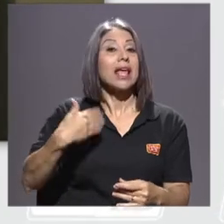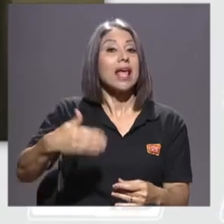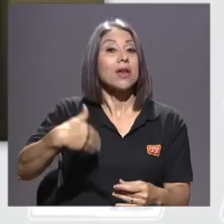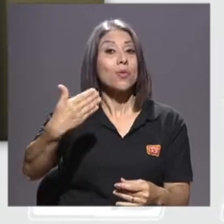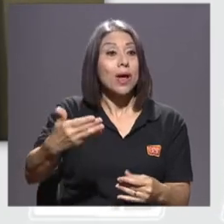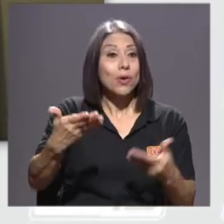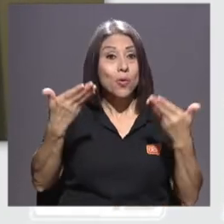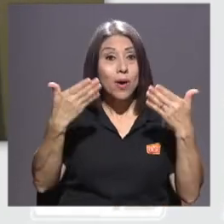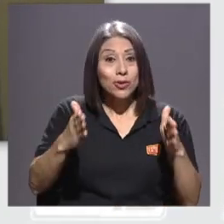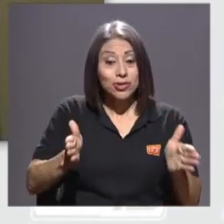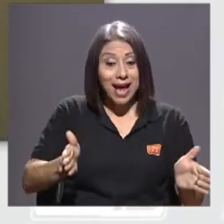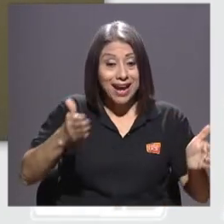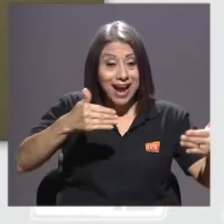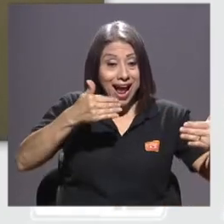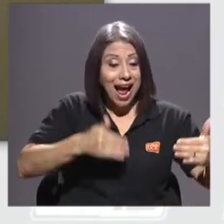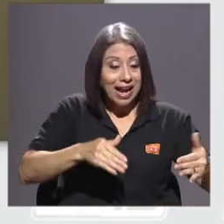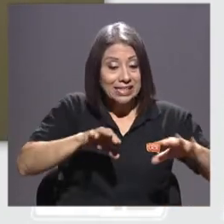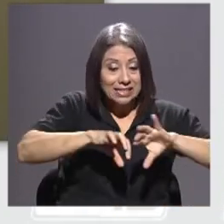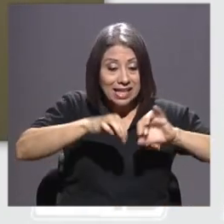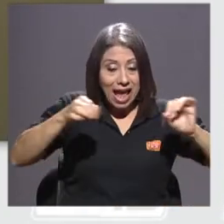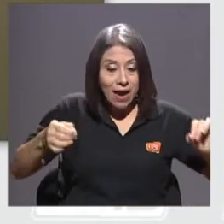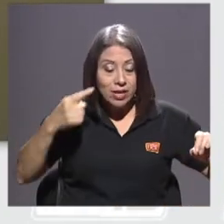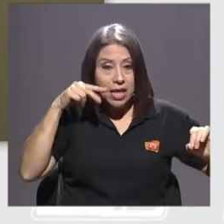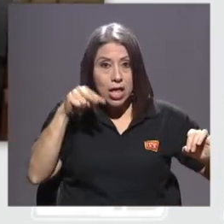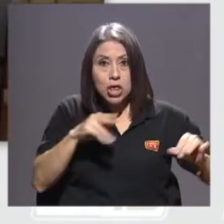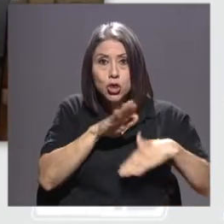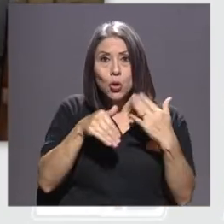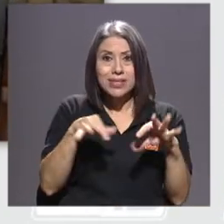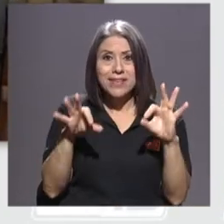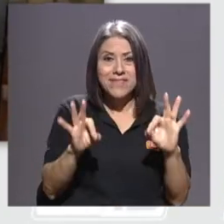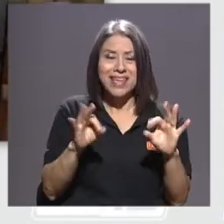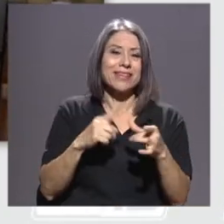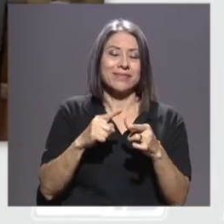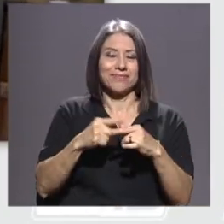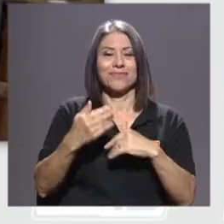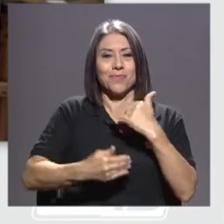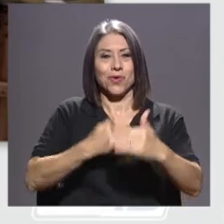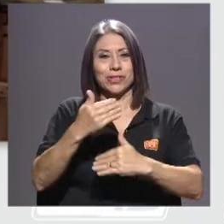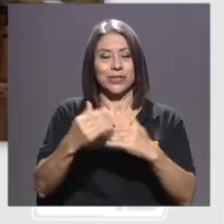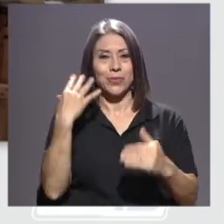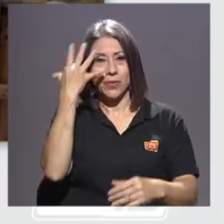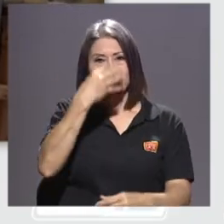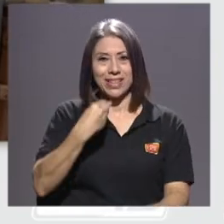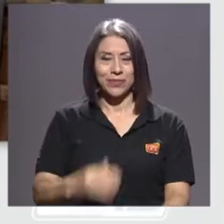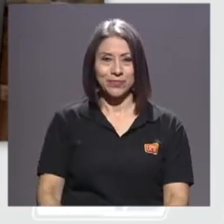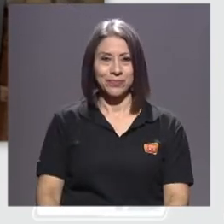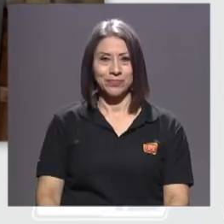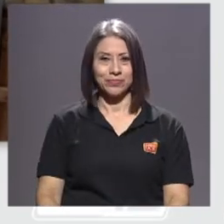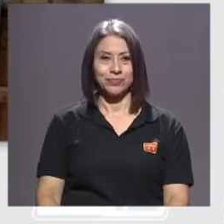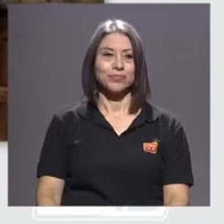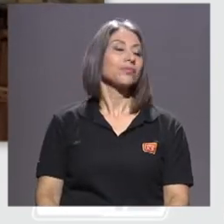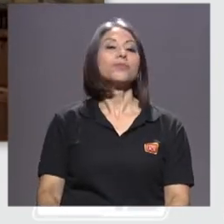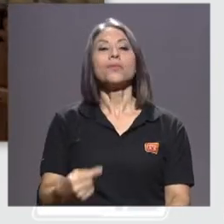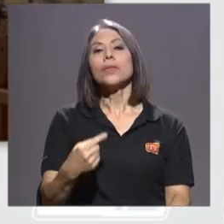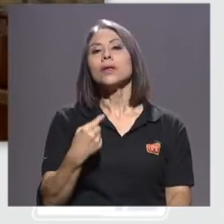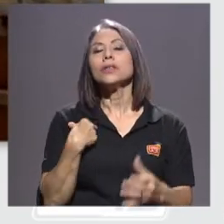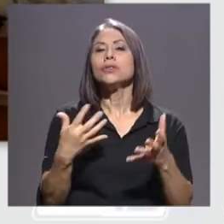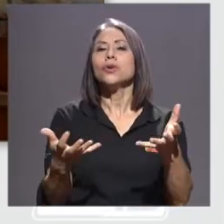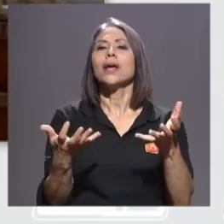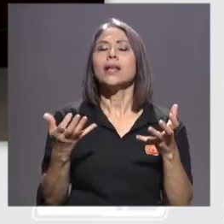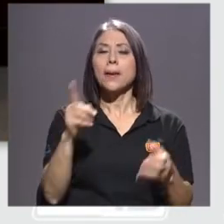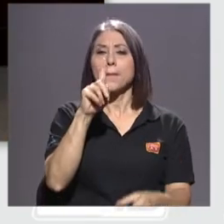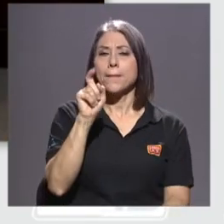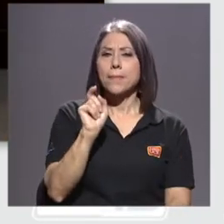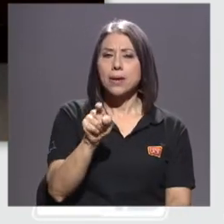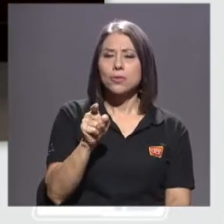se abren estas cajas y se mira que todo esté bien. Entonces, es un proceso bien bonito. Camilo, yo le quería hacer una consulta. Bueno, tal vez usted